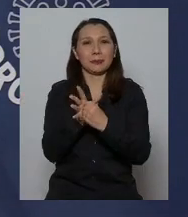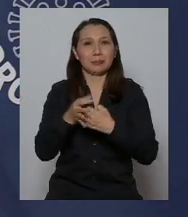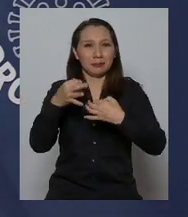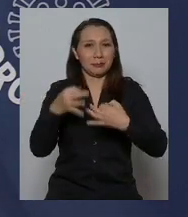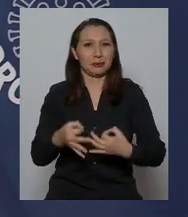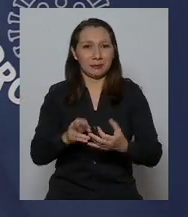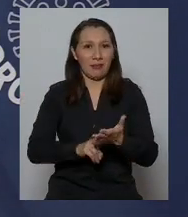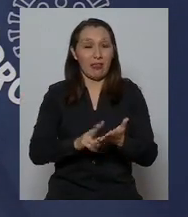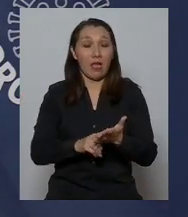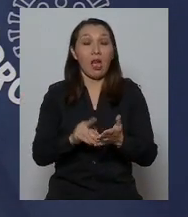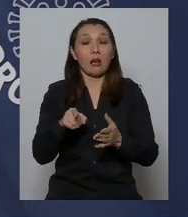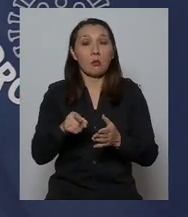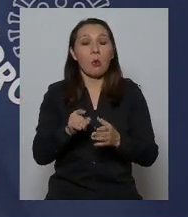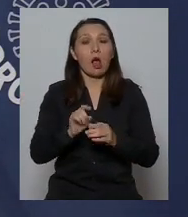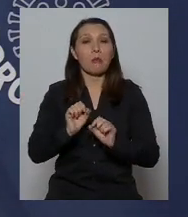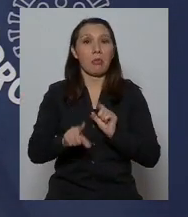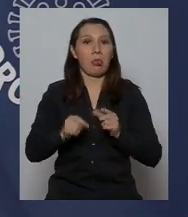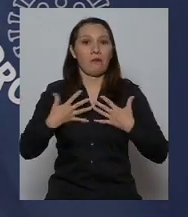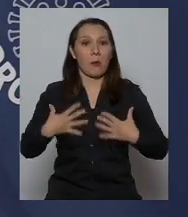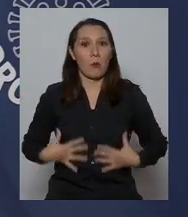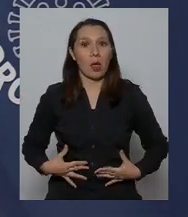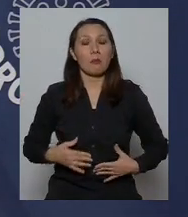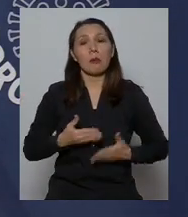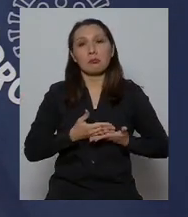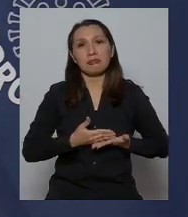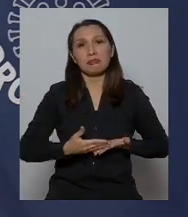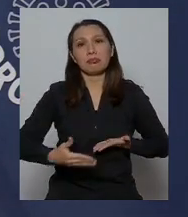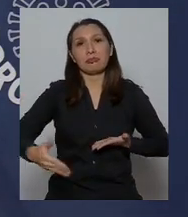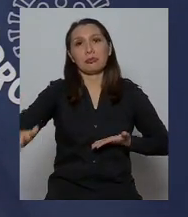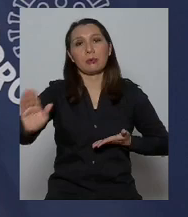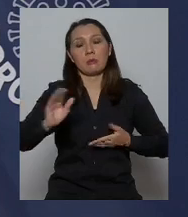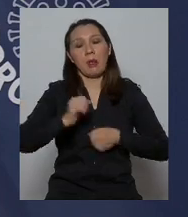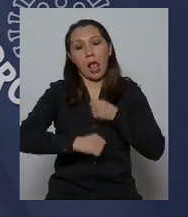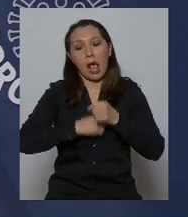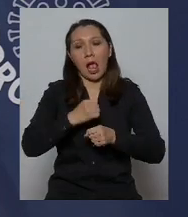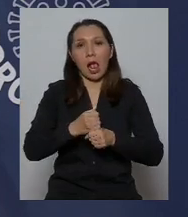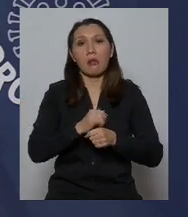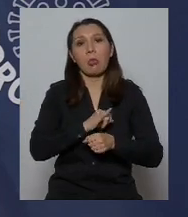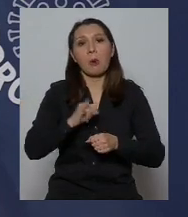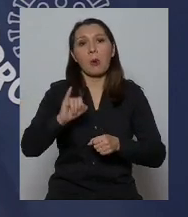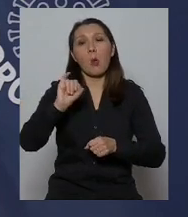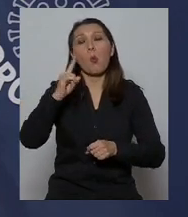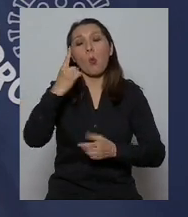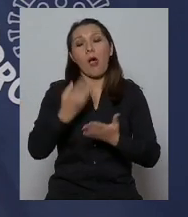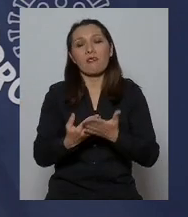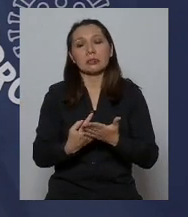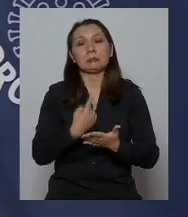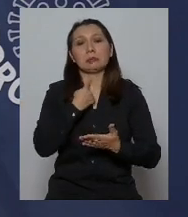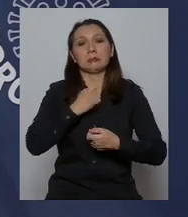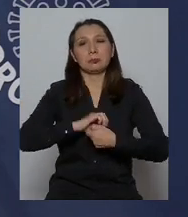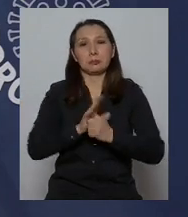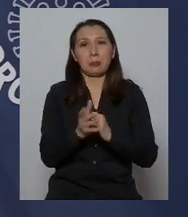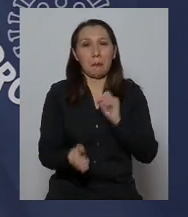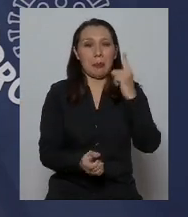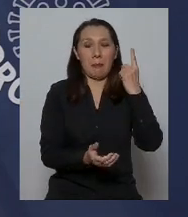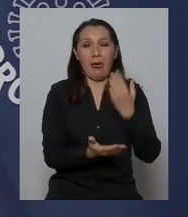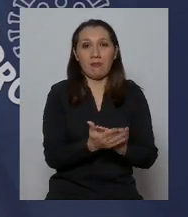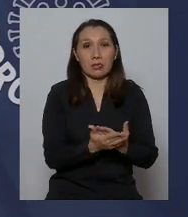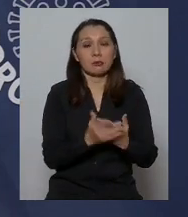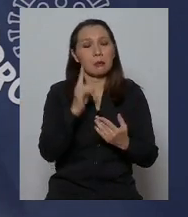efectivamente así y que la inmunidad se prolonga por años después de la infección inicial,